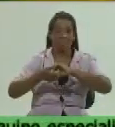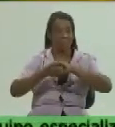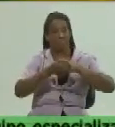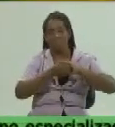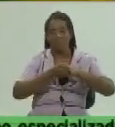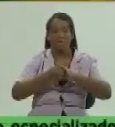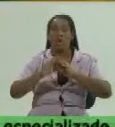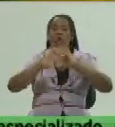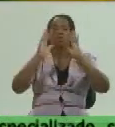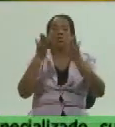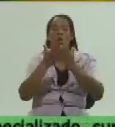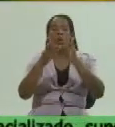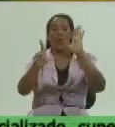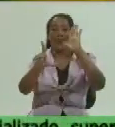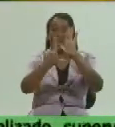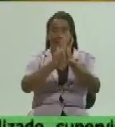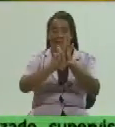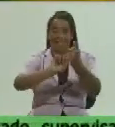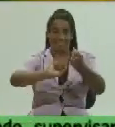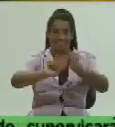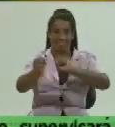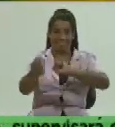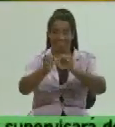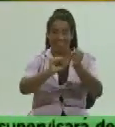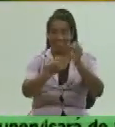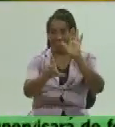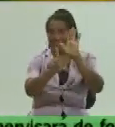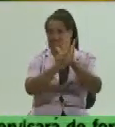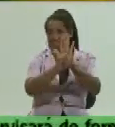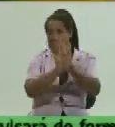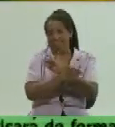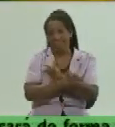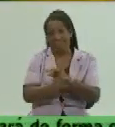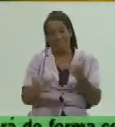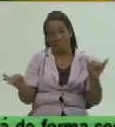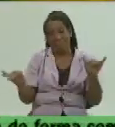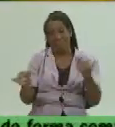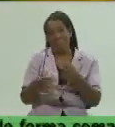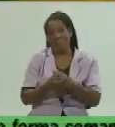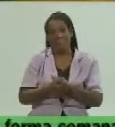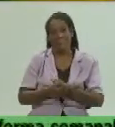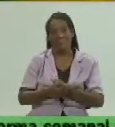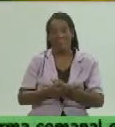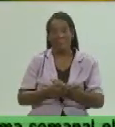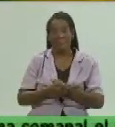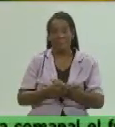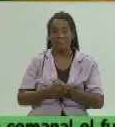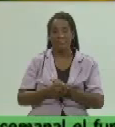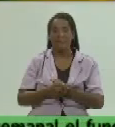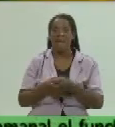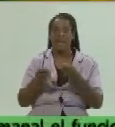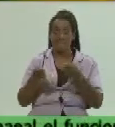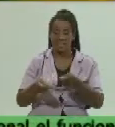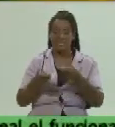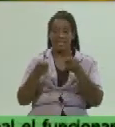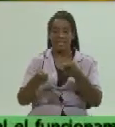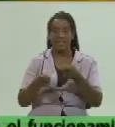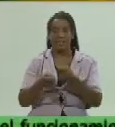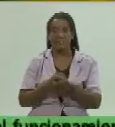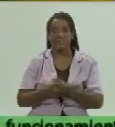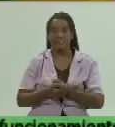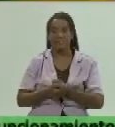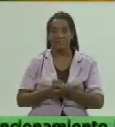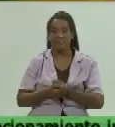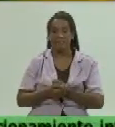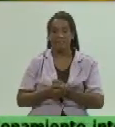ser legal tiene que ajustarse a lo que está establecido en la resolución y es de las cuestiones que hay que que hay que insistir hay que aplicar y